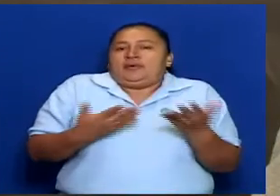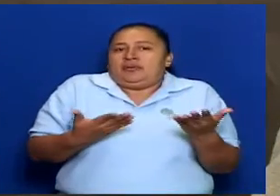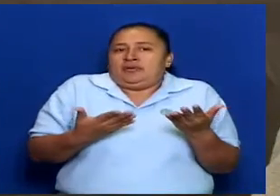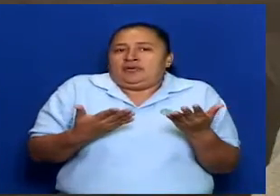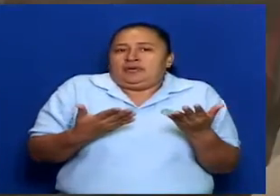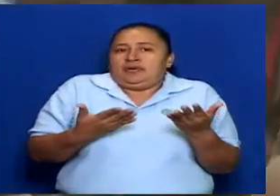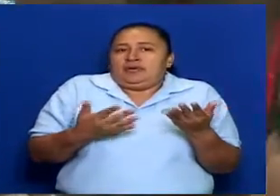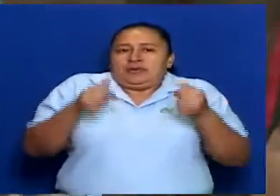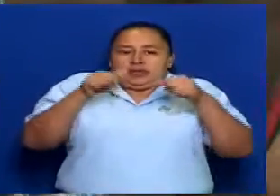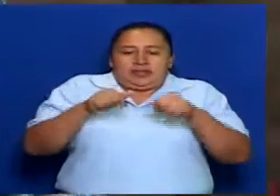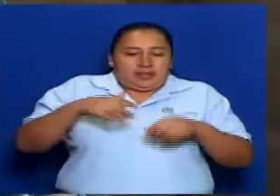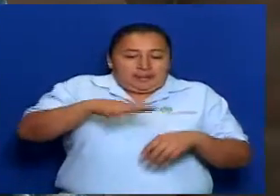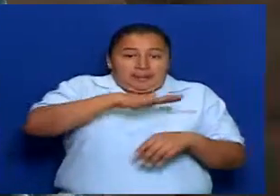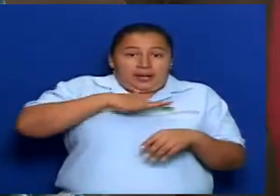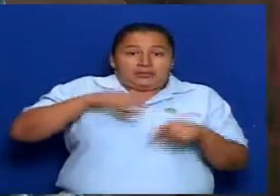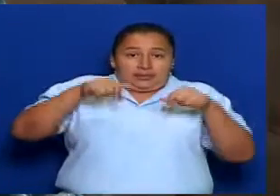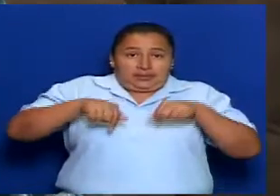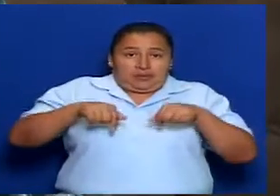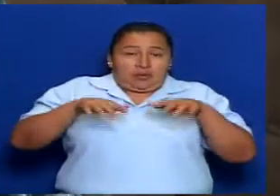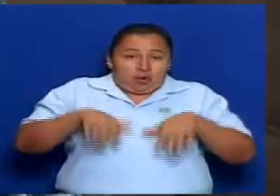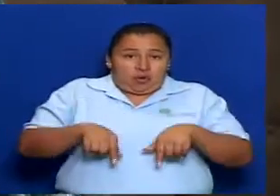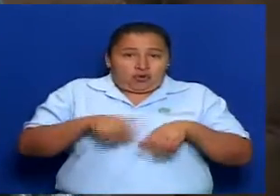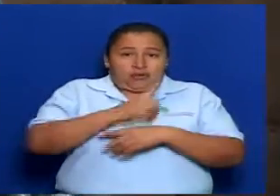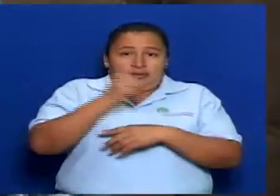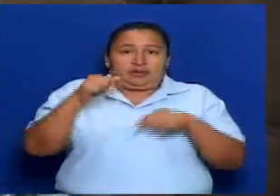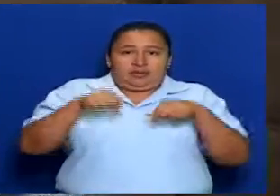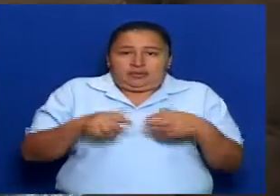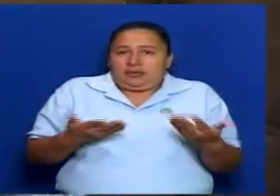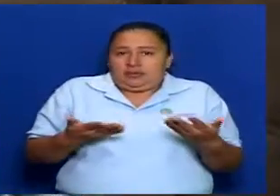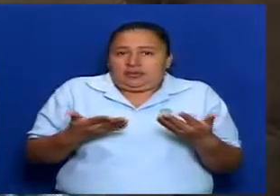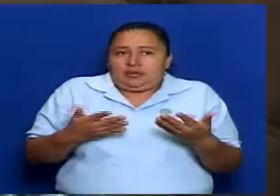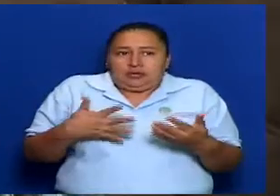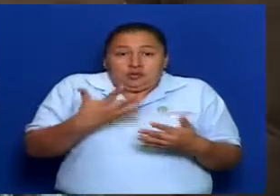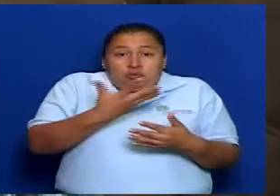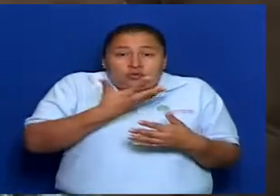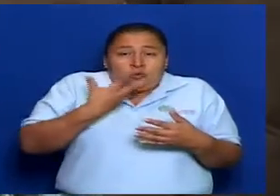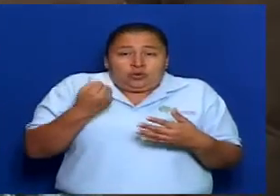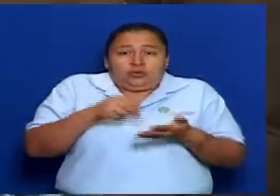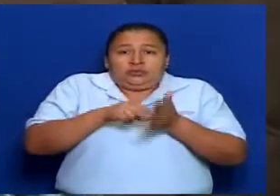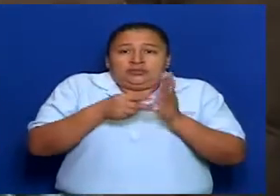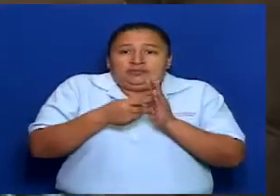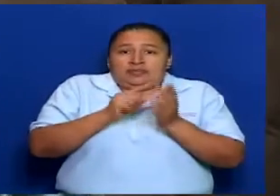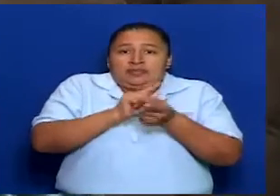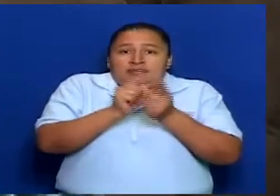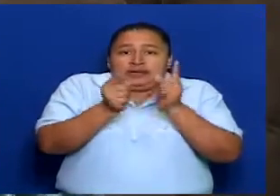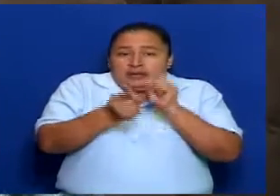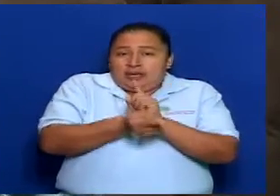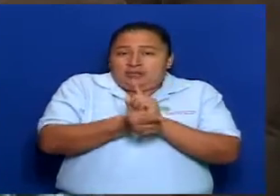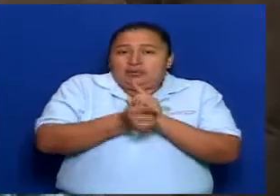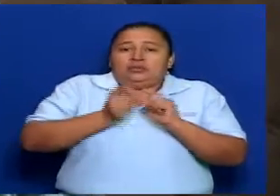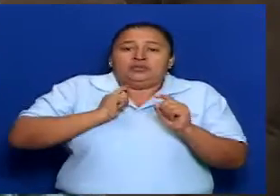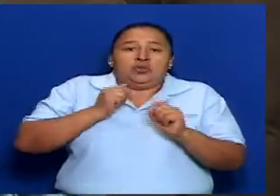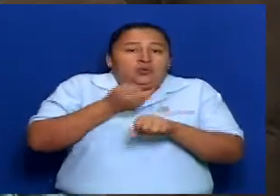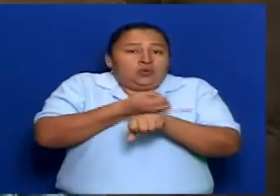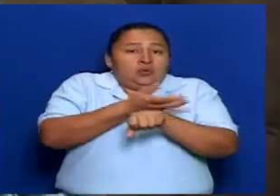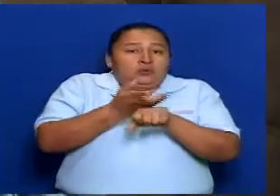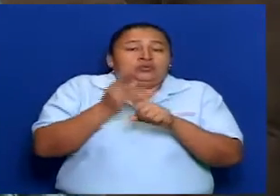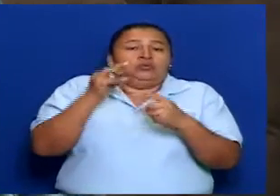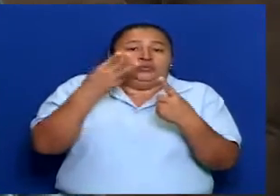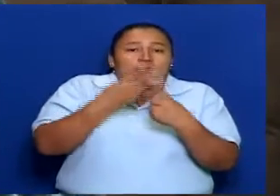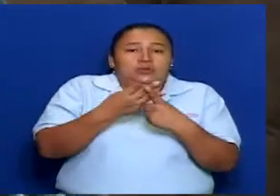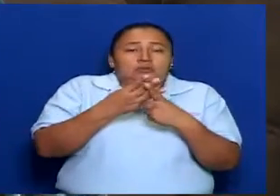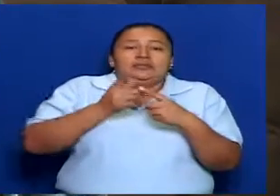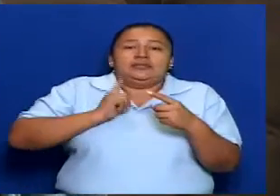espacio que estamos el día de hoy. Todo eso, entonces, son aspectos que los consejos regionales